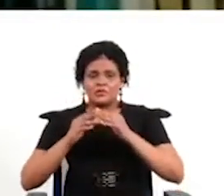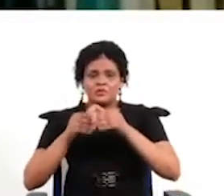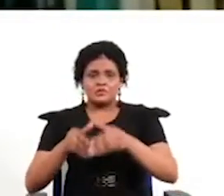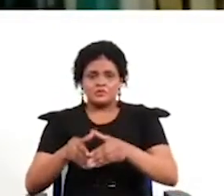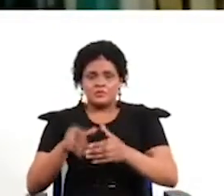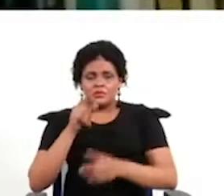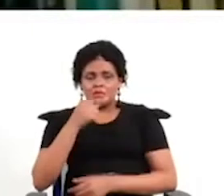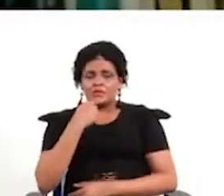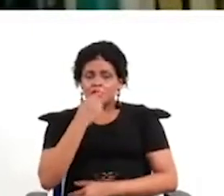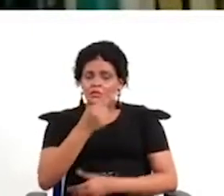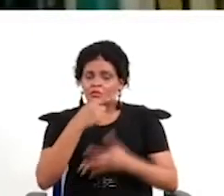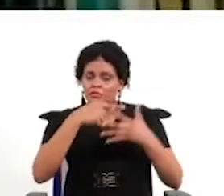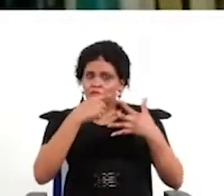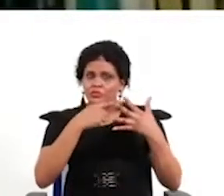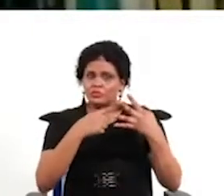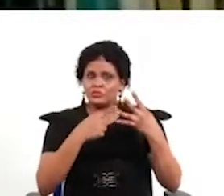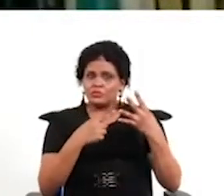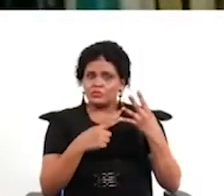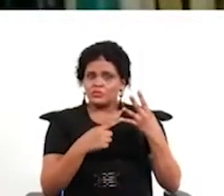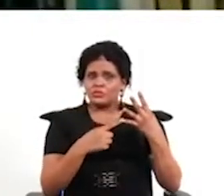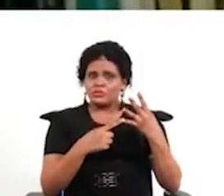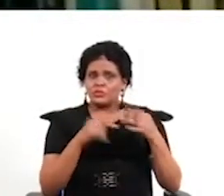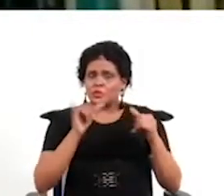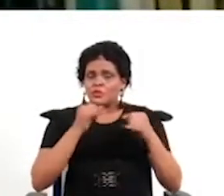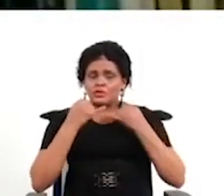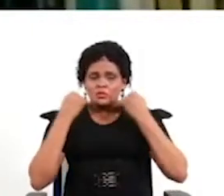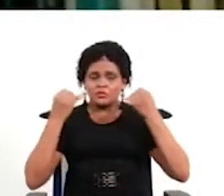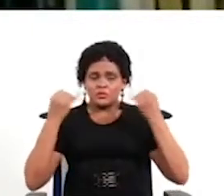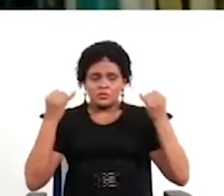de los bueno colombianos también